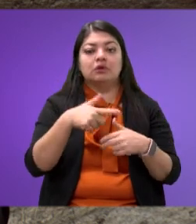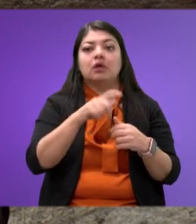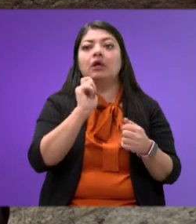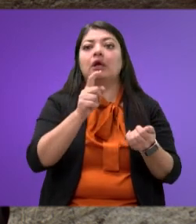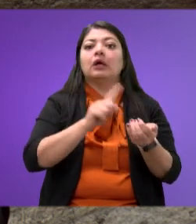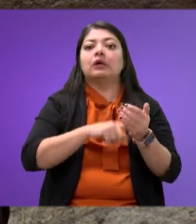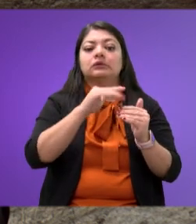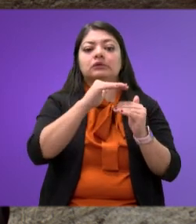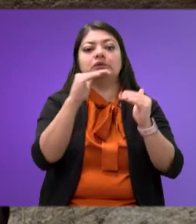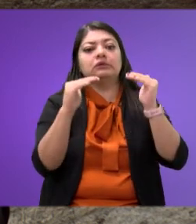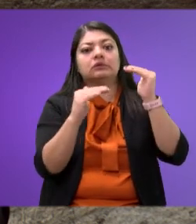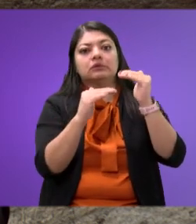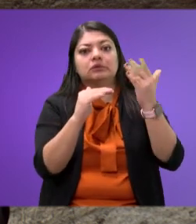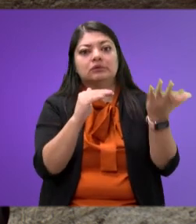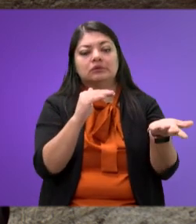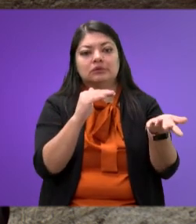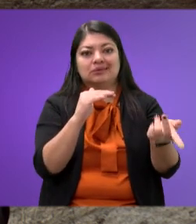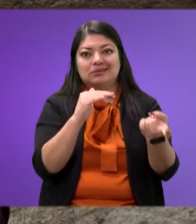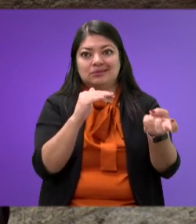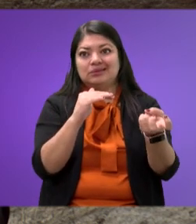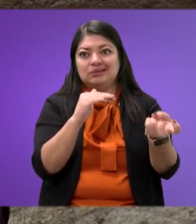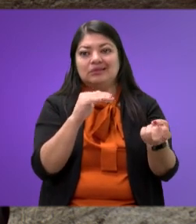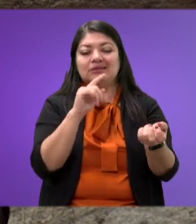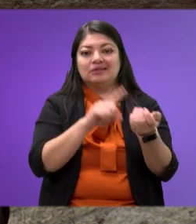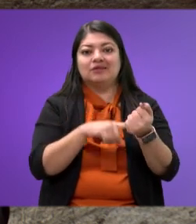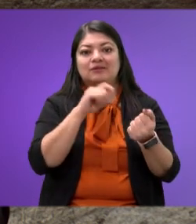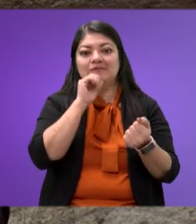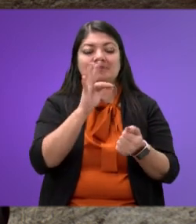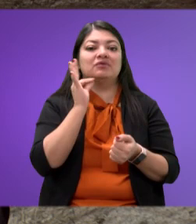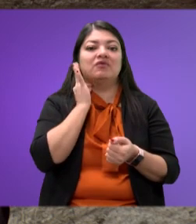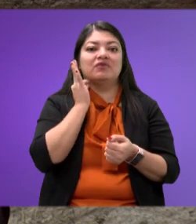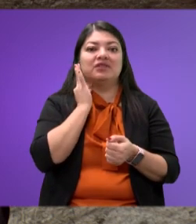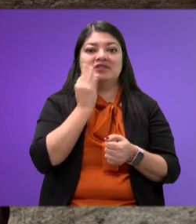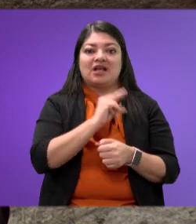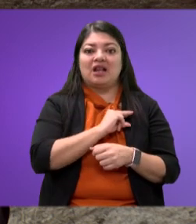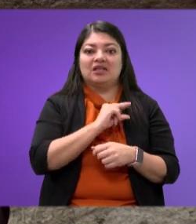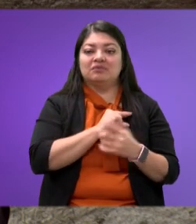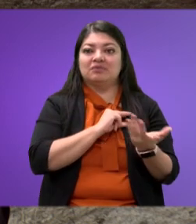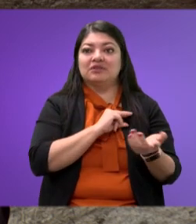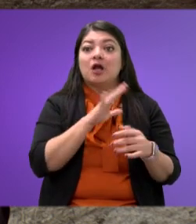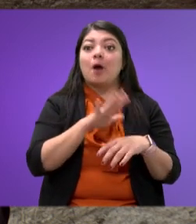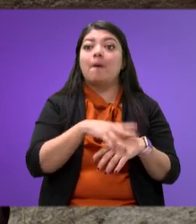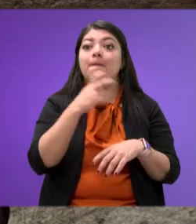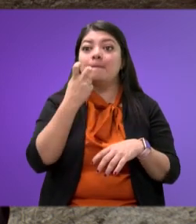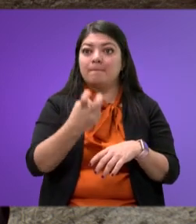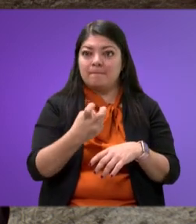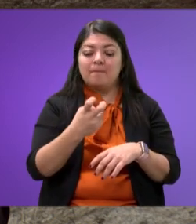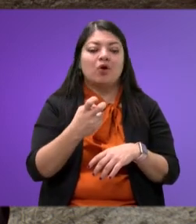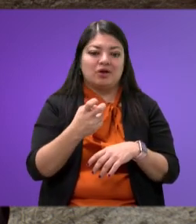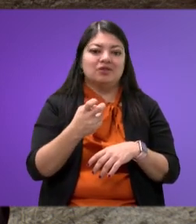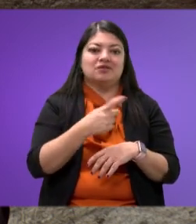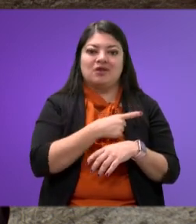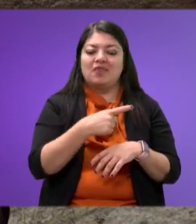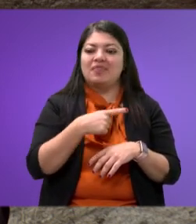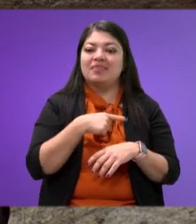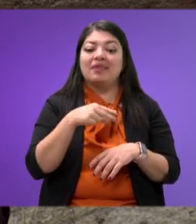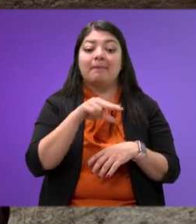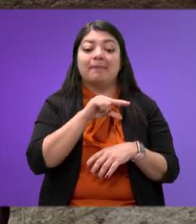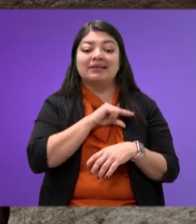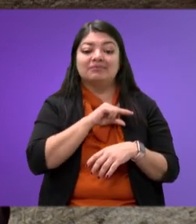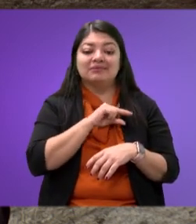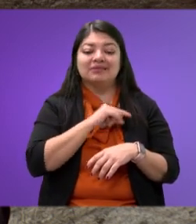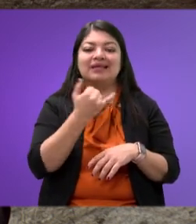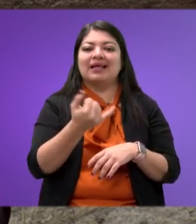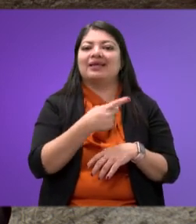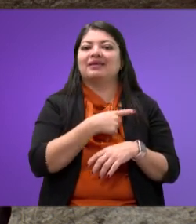abajo de estas mismas Fiscalías Especiales. Por eso es la intención de que sea especializada y que